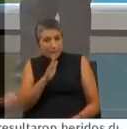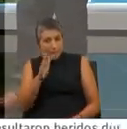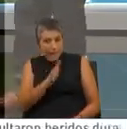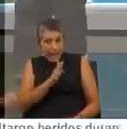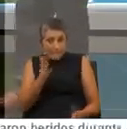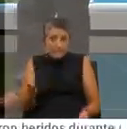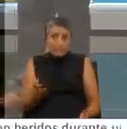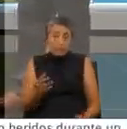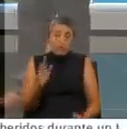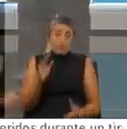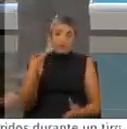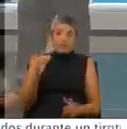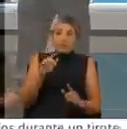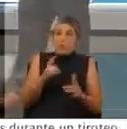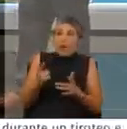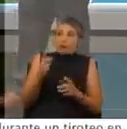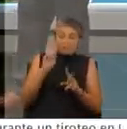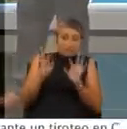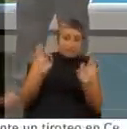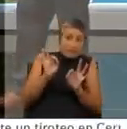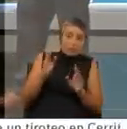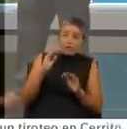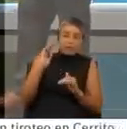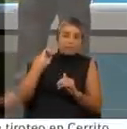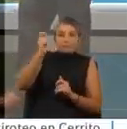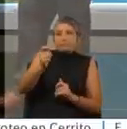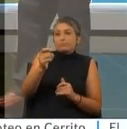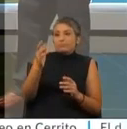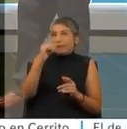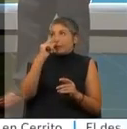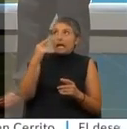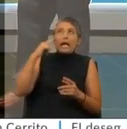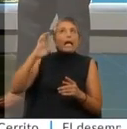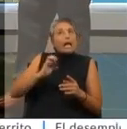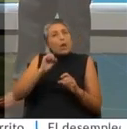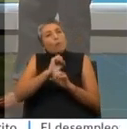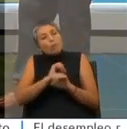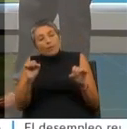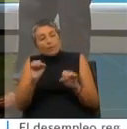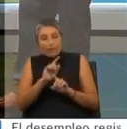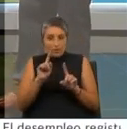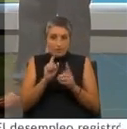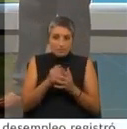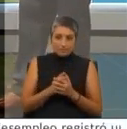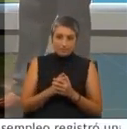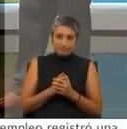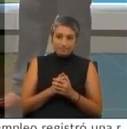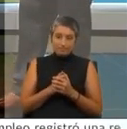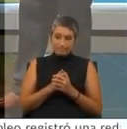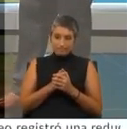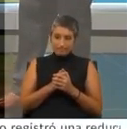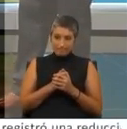Porque si no vio nada, no puede amonestar tampoco. No podemos sacar una tarjeta amarilla porque creemos que pasó algo. O sea, la verdad es algo que